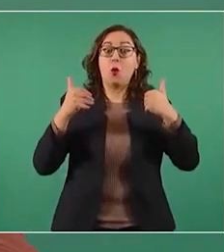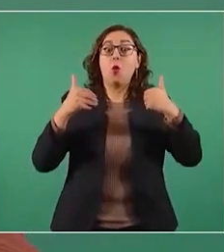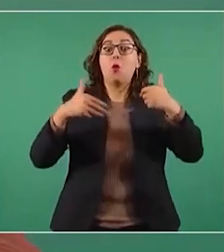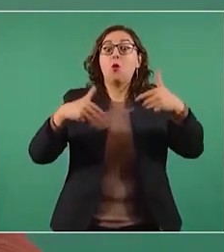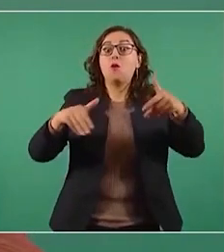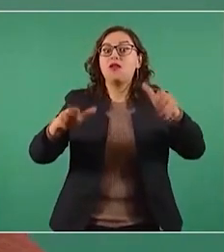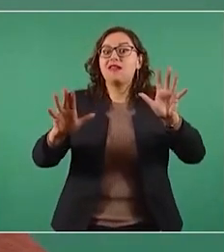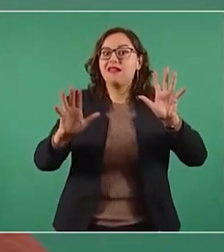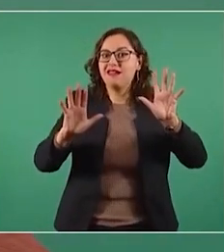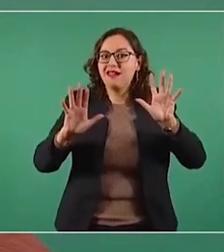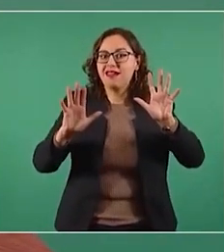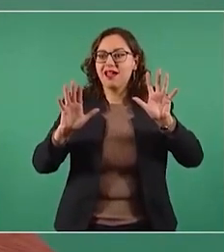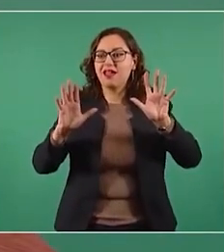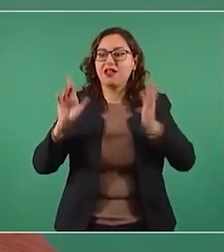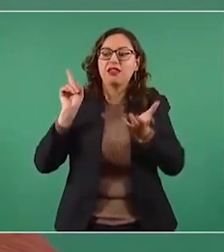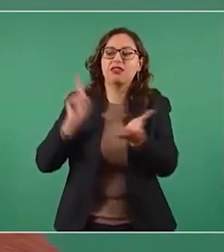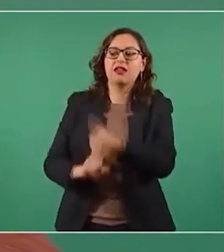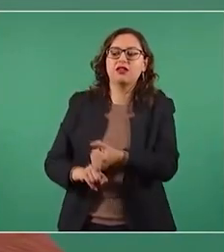falsos.